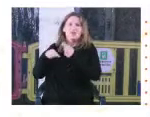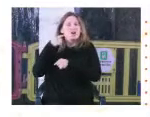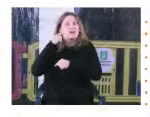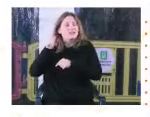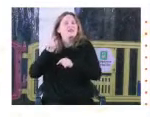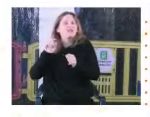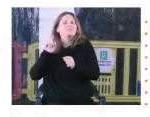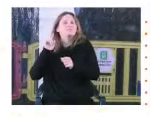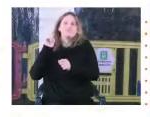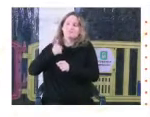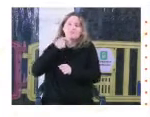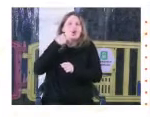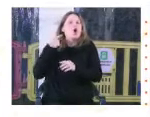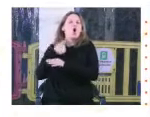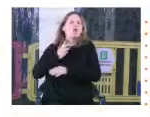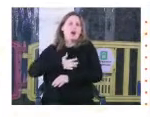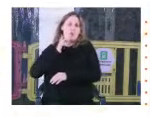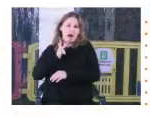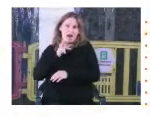encuentran condenados por delitos de lesa humanidad